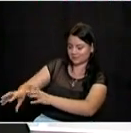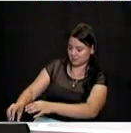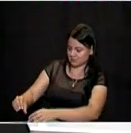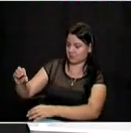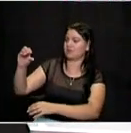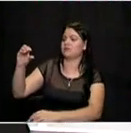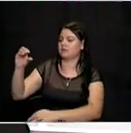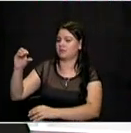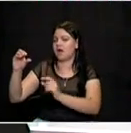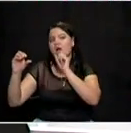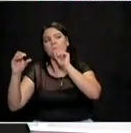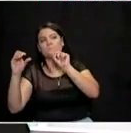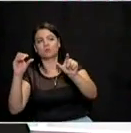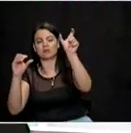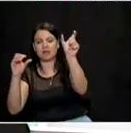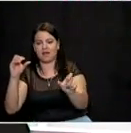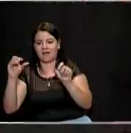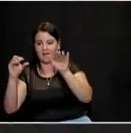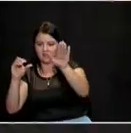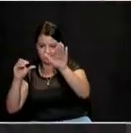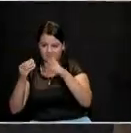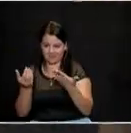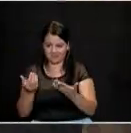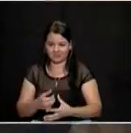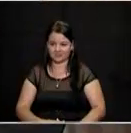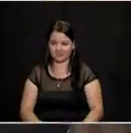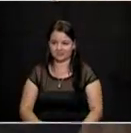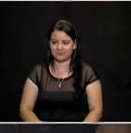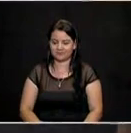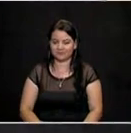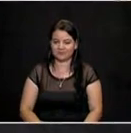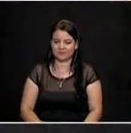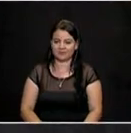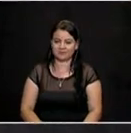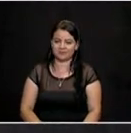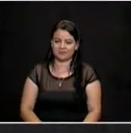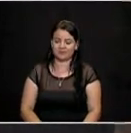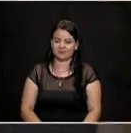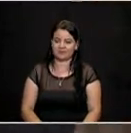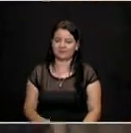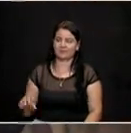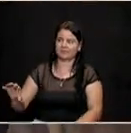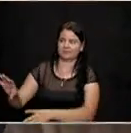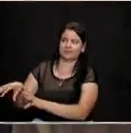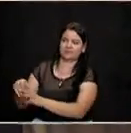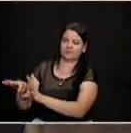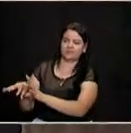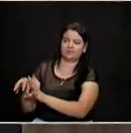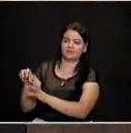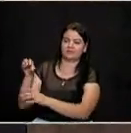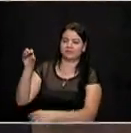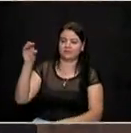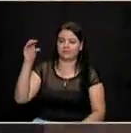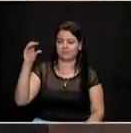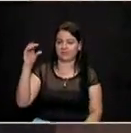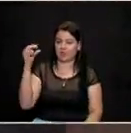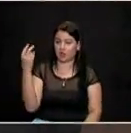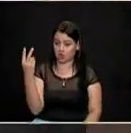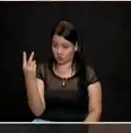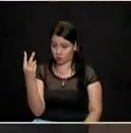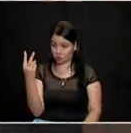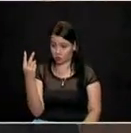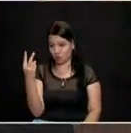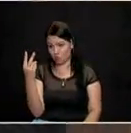pregunta a quien por suerte le haya correspondido. Si saca su propio número, pues... El 2.